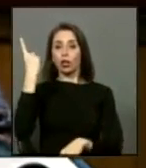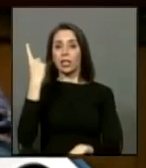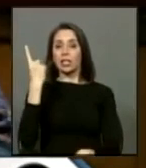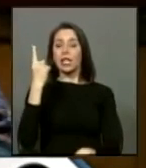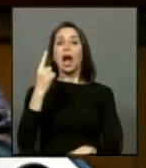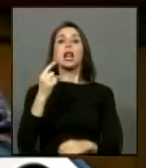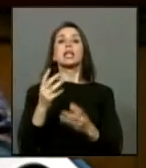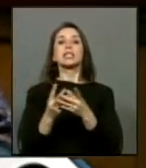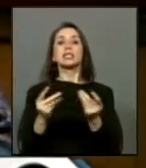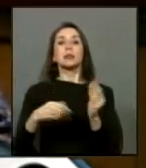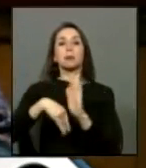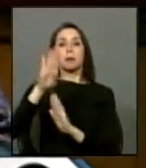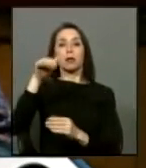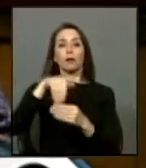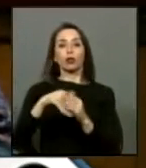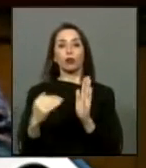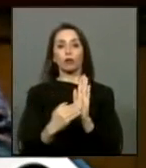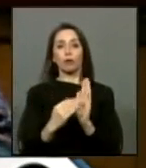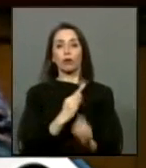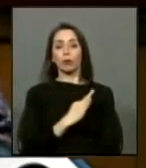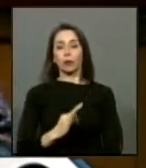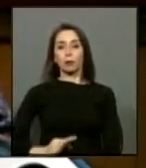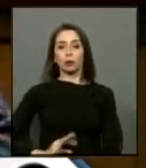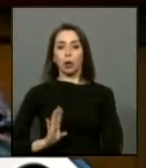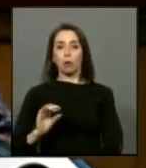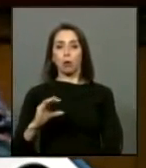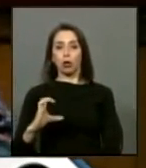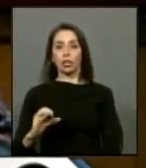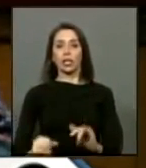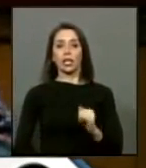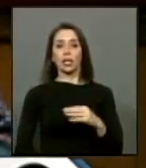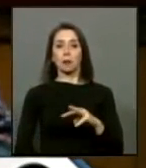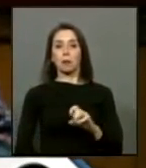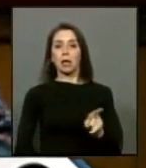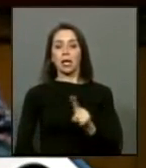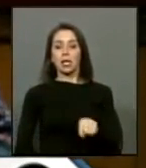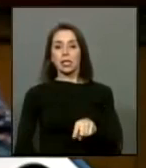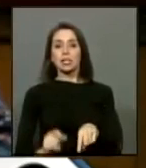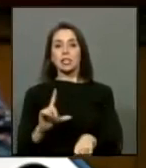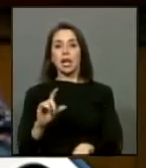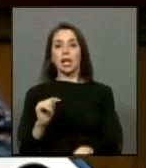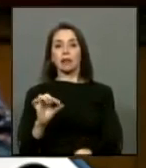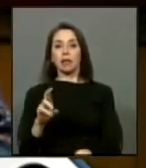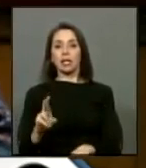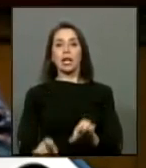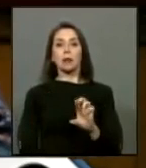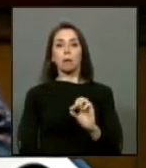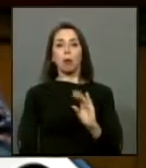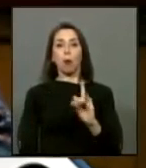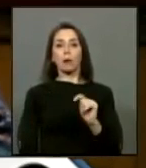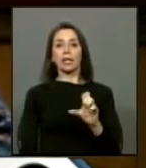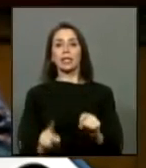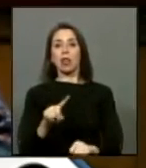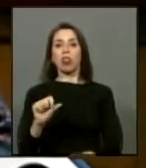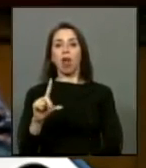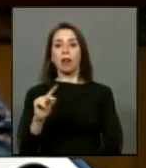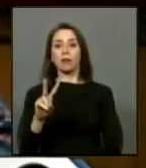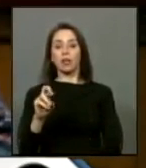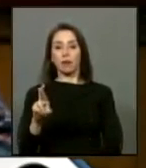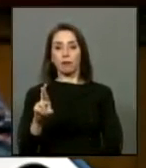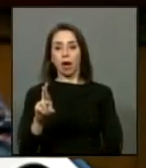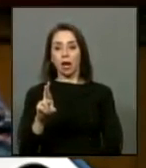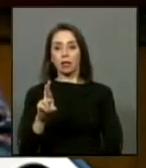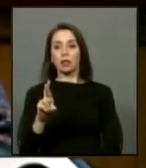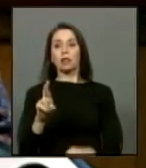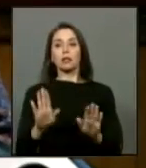simple mayoría. Votaron a favor los diputados señores Gabriel Boric, Tucapel Jiménez, Felipe Leterier, Roberto Poblet y Raúl Saldívar, en tanto